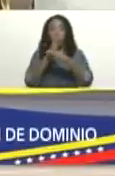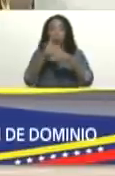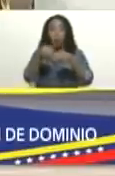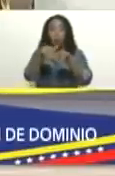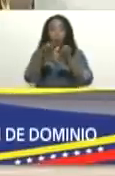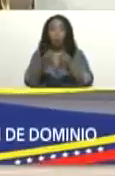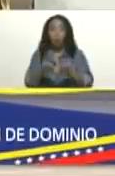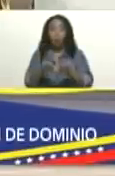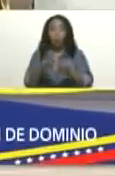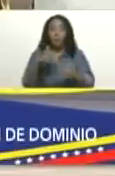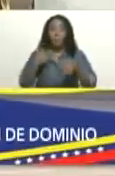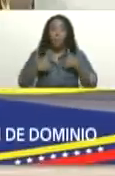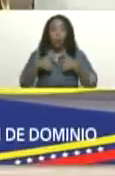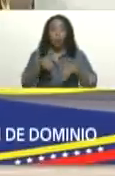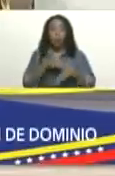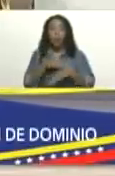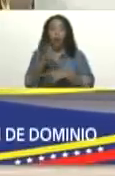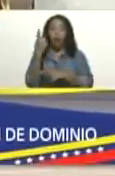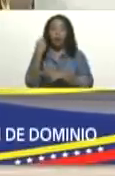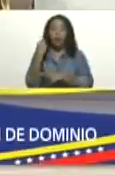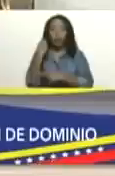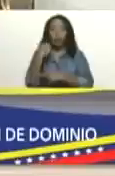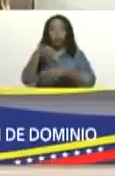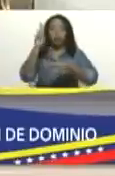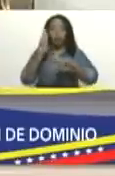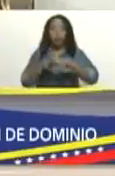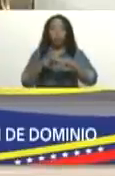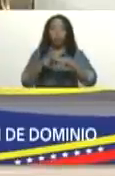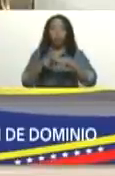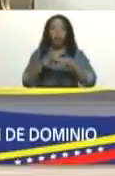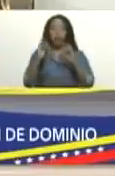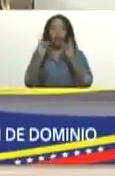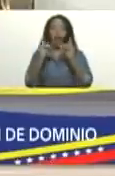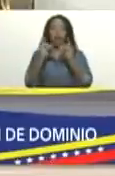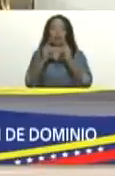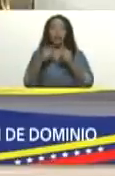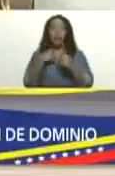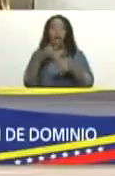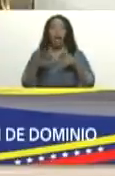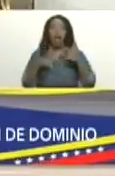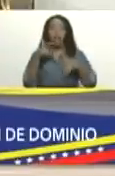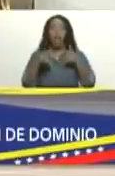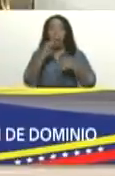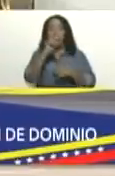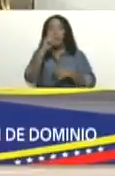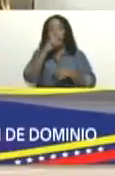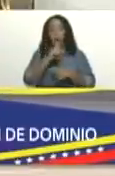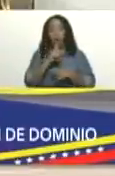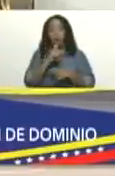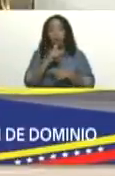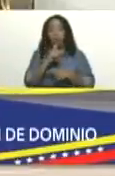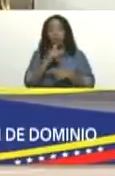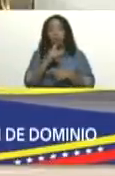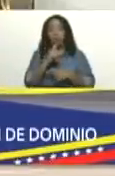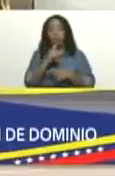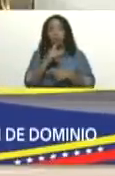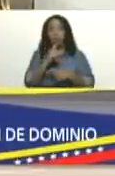y el jueves, ayer, tumbado, nocao. Teníamos una actividad por los 20 años de Barrio Adentro.